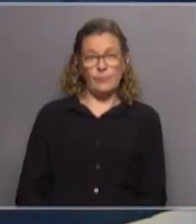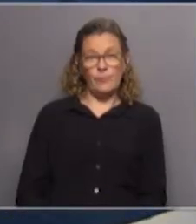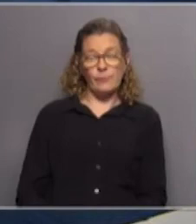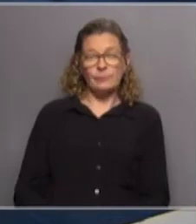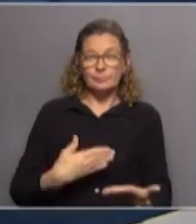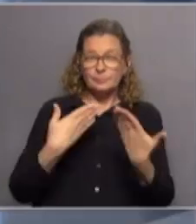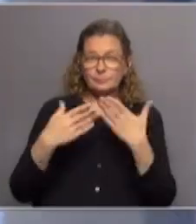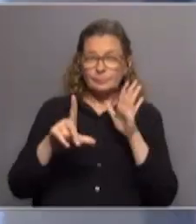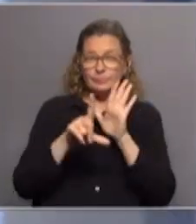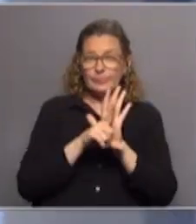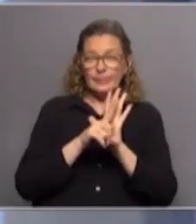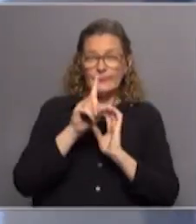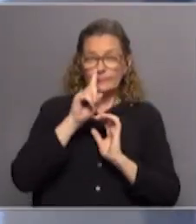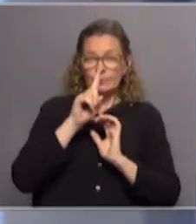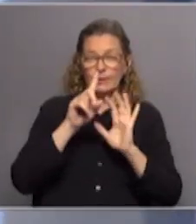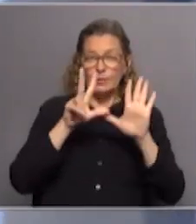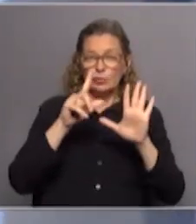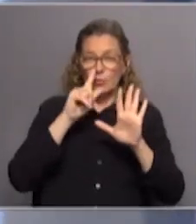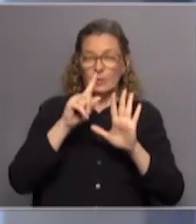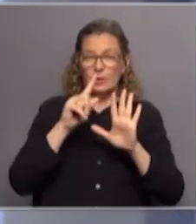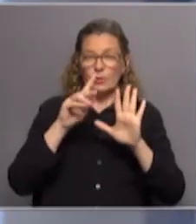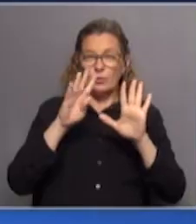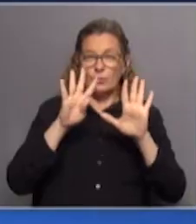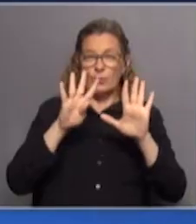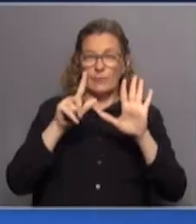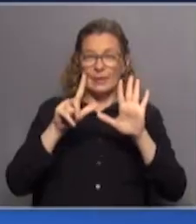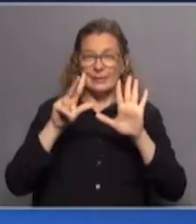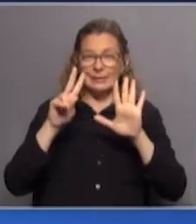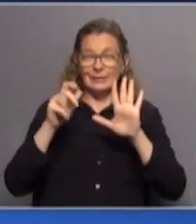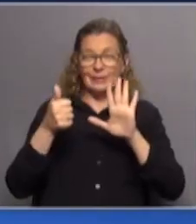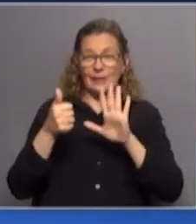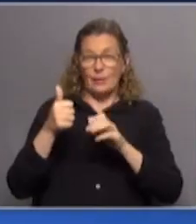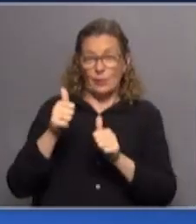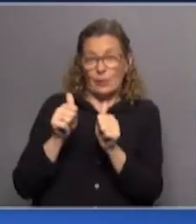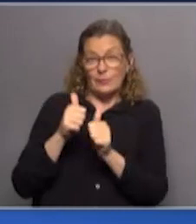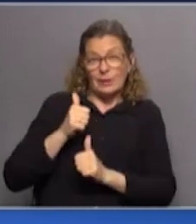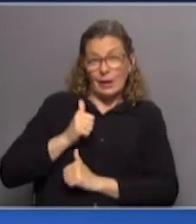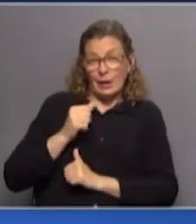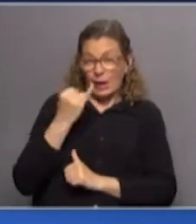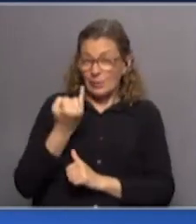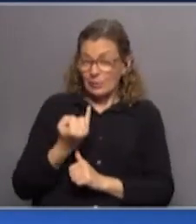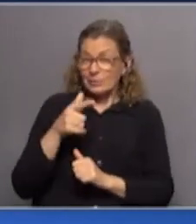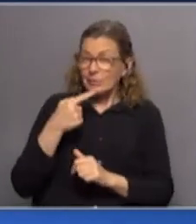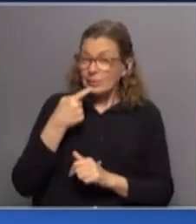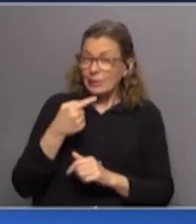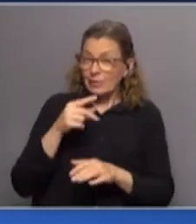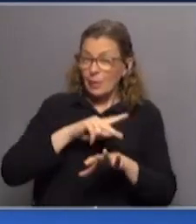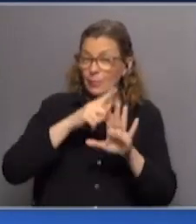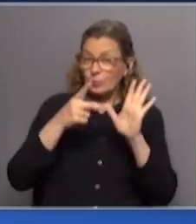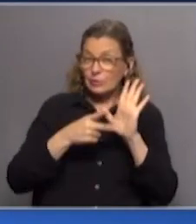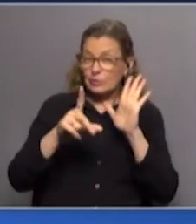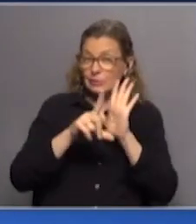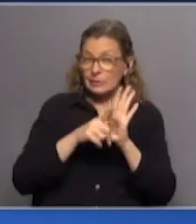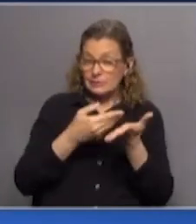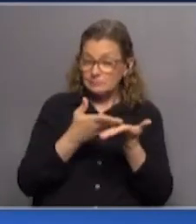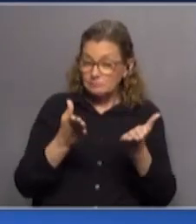Hablaste de la Ley 18.026. ¿Por qué la mencionás? Bueno, porque Cabildo Abierto lo menciona en su proyecto de ley, en